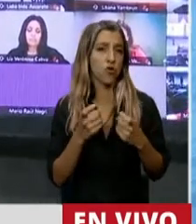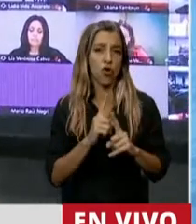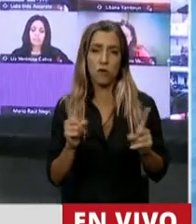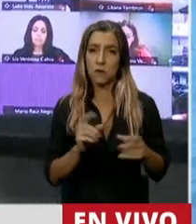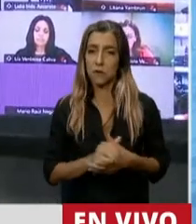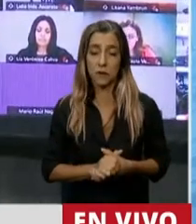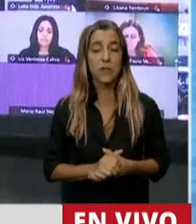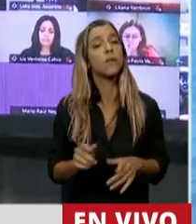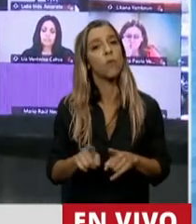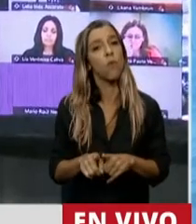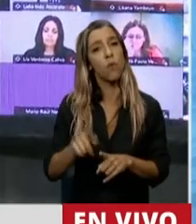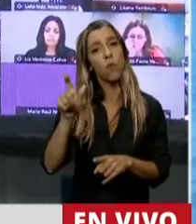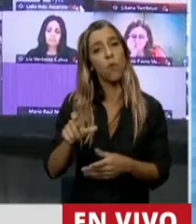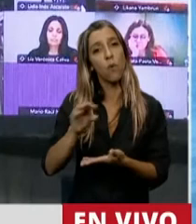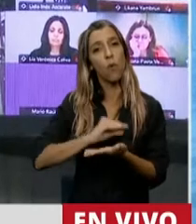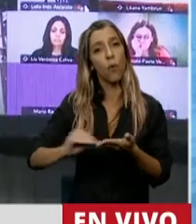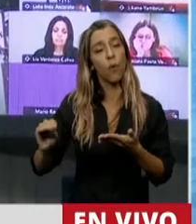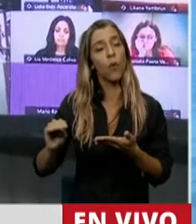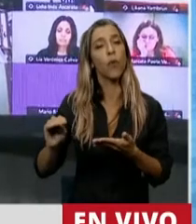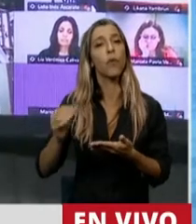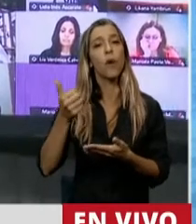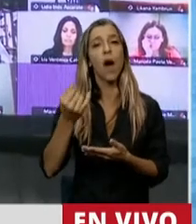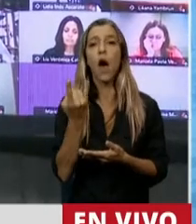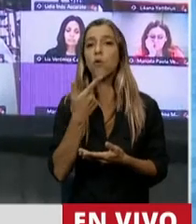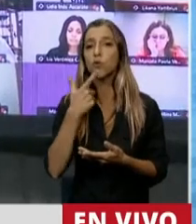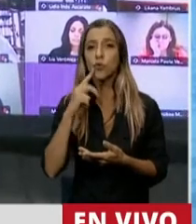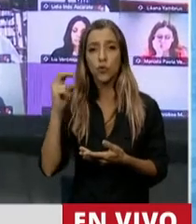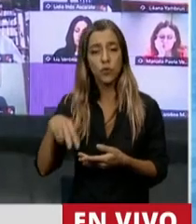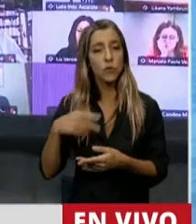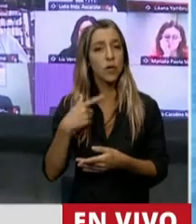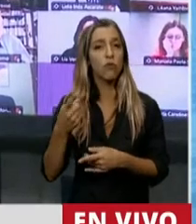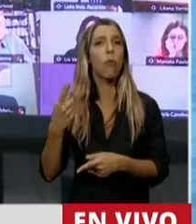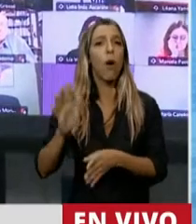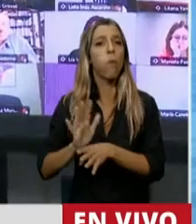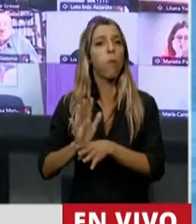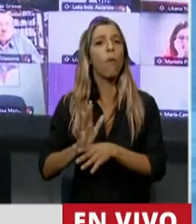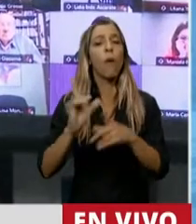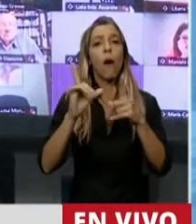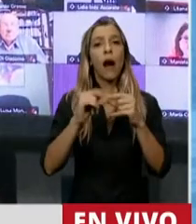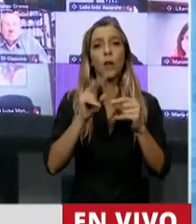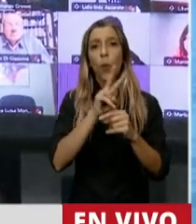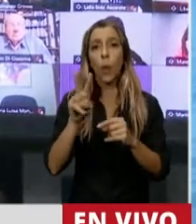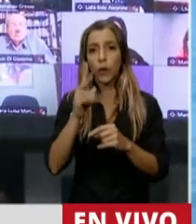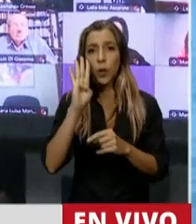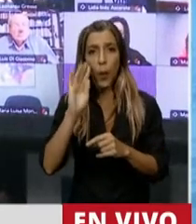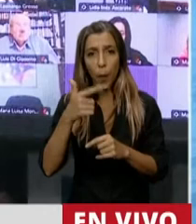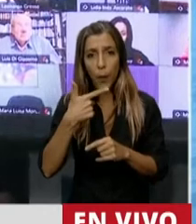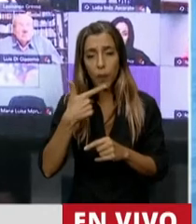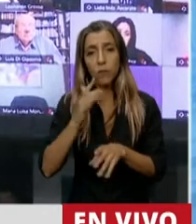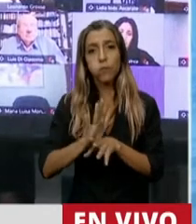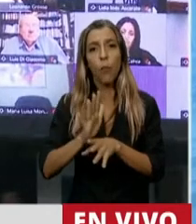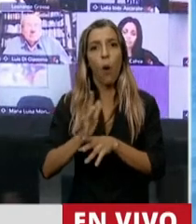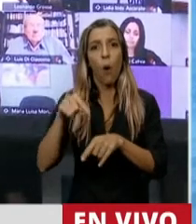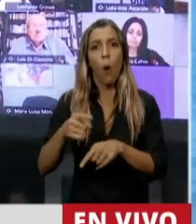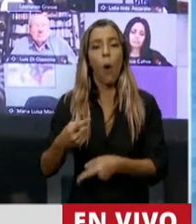Brenda Austin, estamos retrocediendo con la eliminación del artículo 22 bis. Yo le diría que el Congreso, que las distintas fuerzas